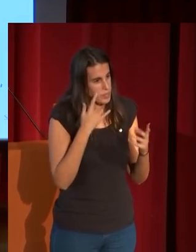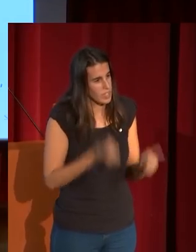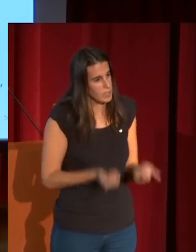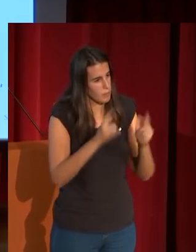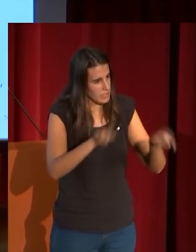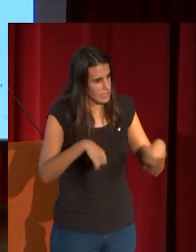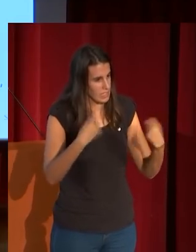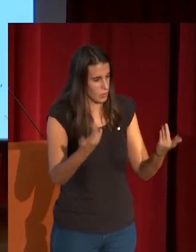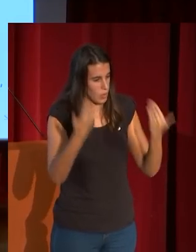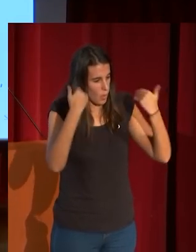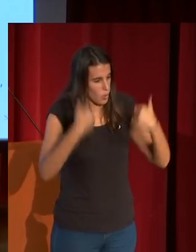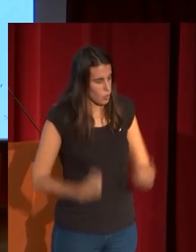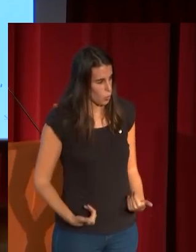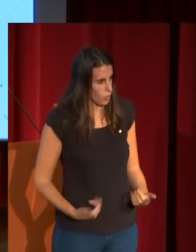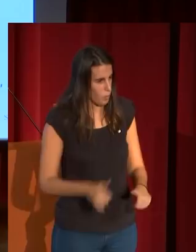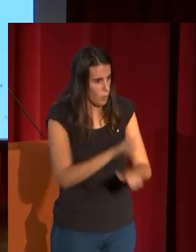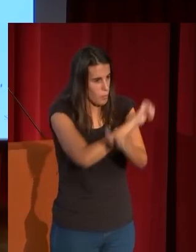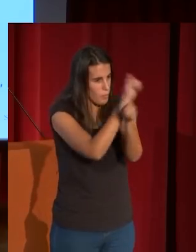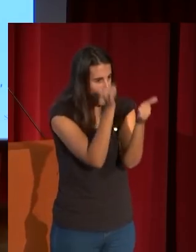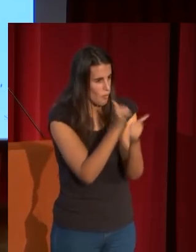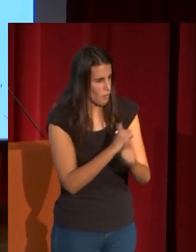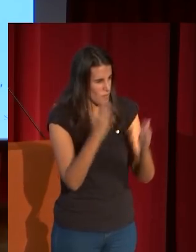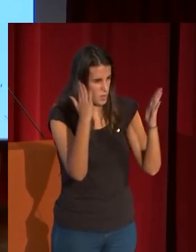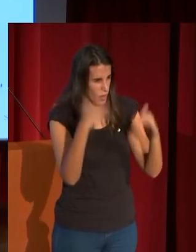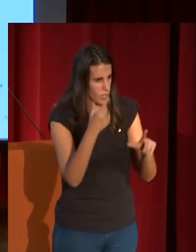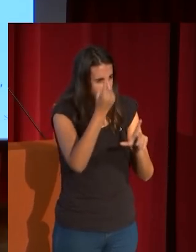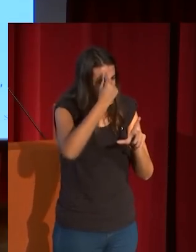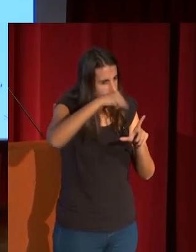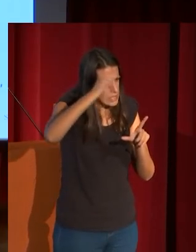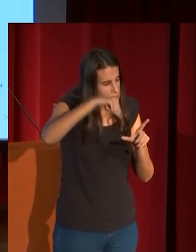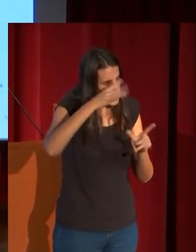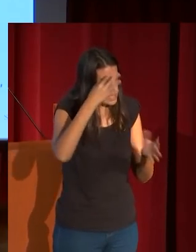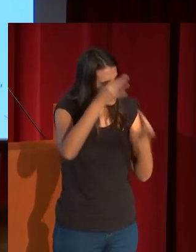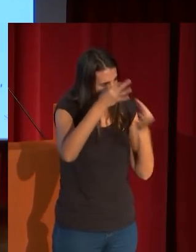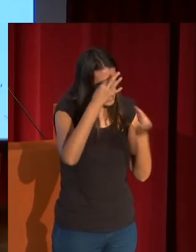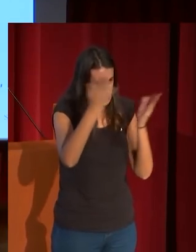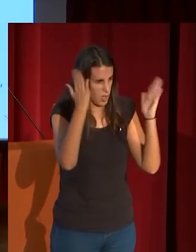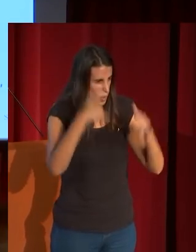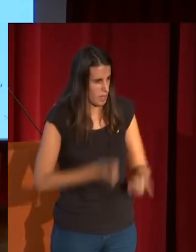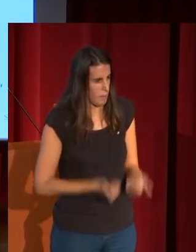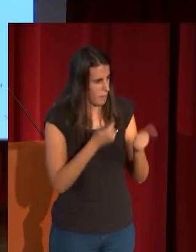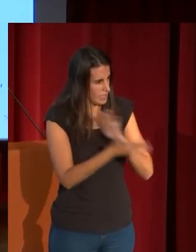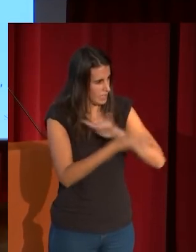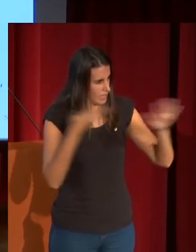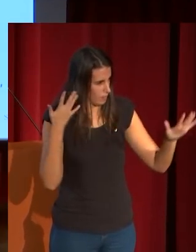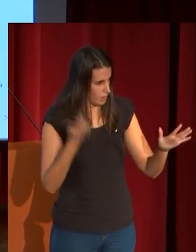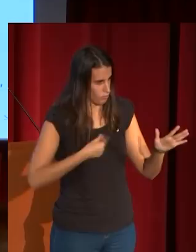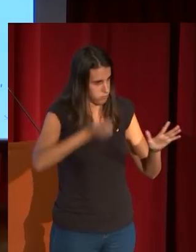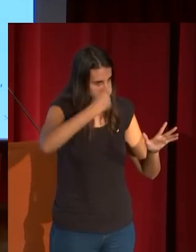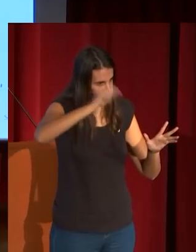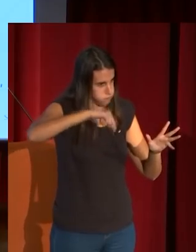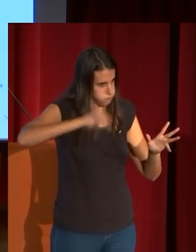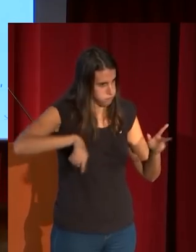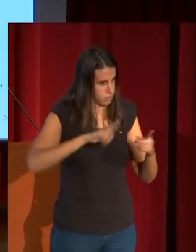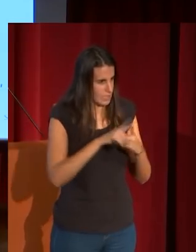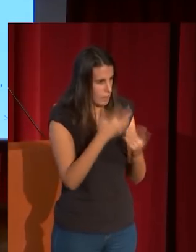el cuerpo no está modelado y no está con esa pincelada tan sutil y tan minuciosa es algo más suelta que en